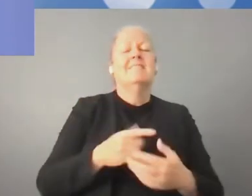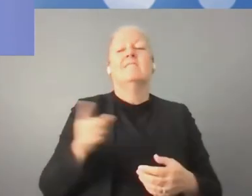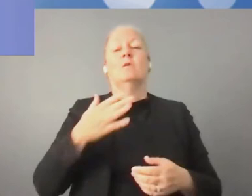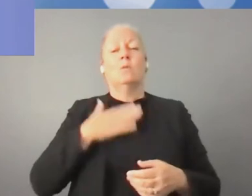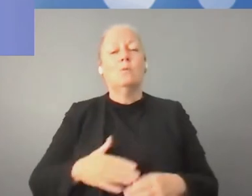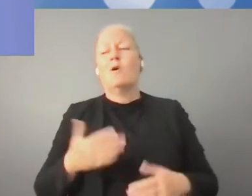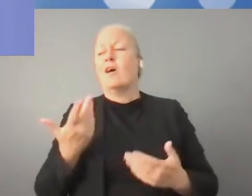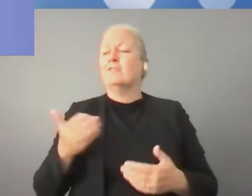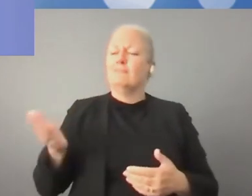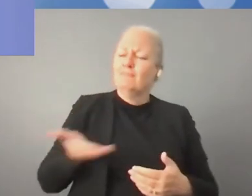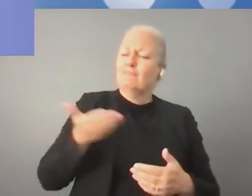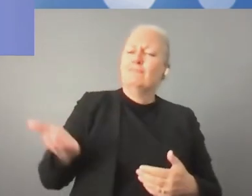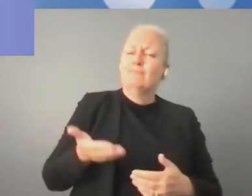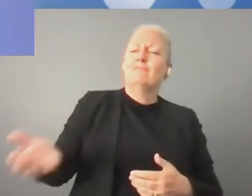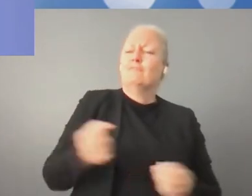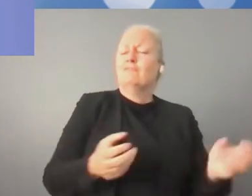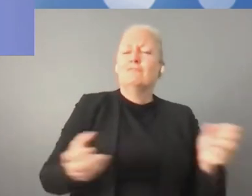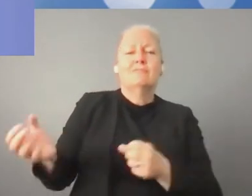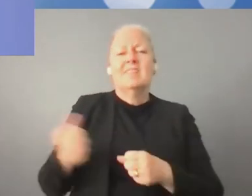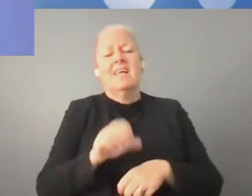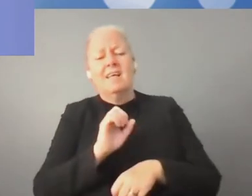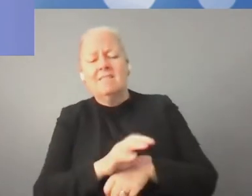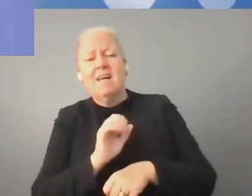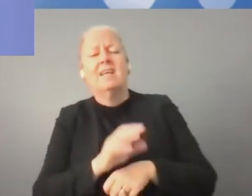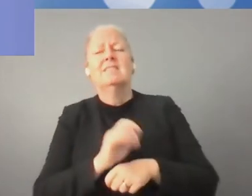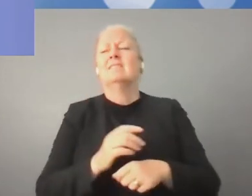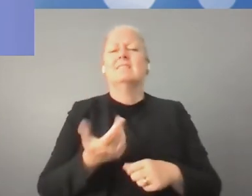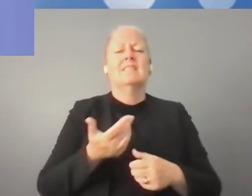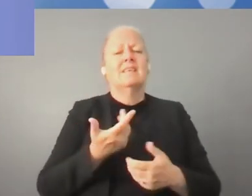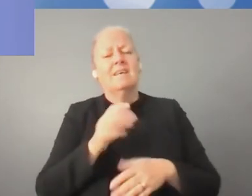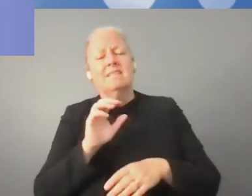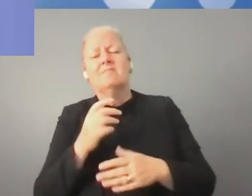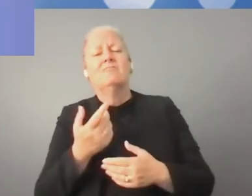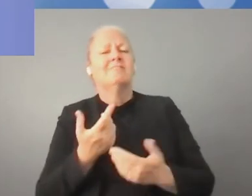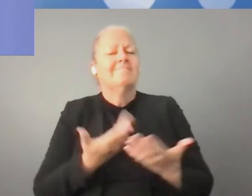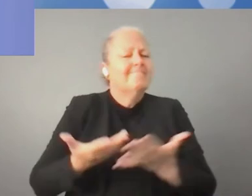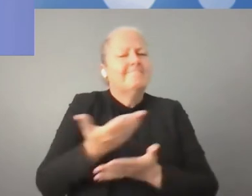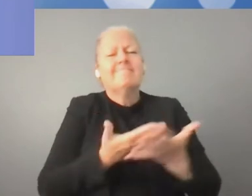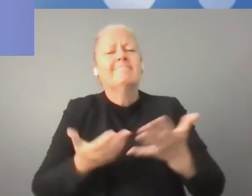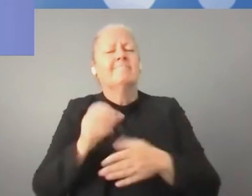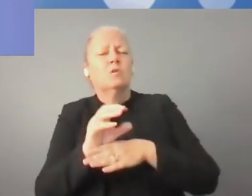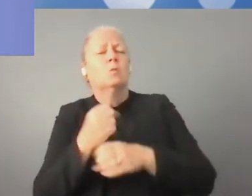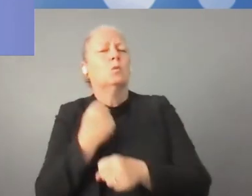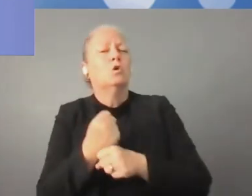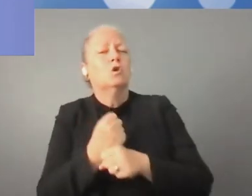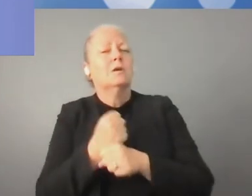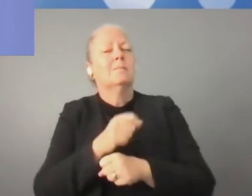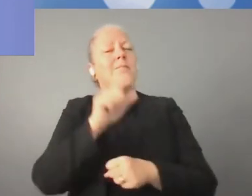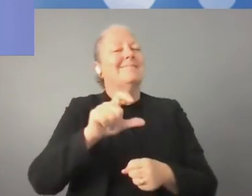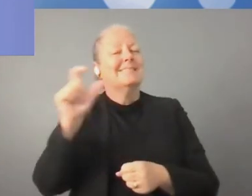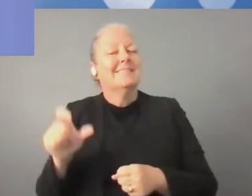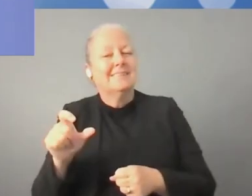no tienen fondos para contratar a expertos en las tecnologías digitales. Por eso